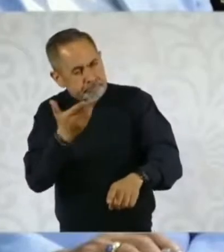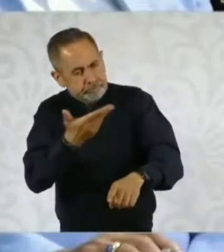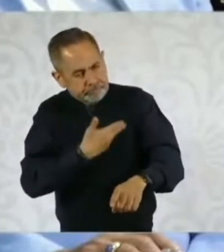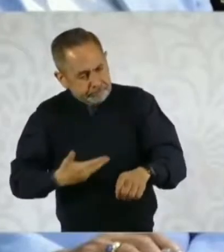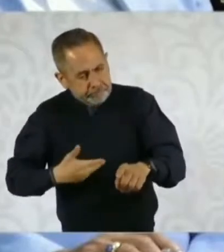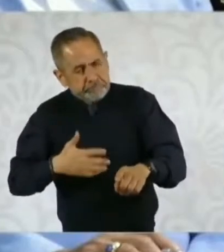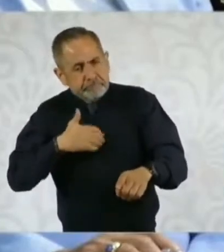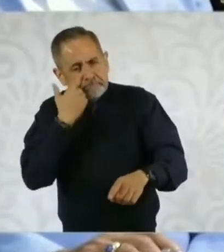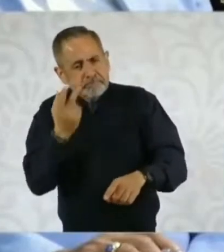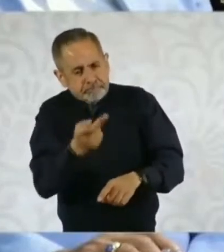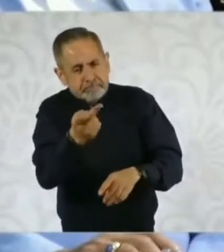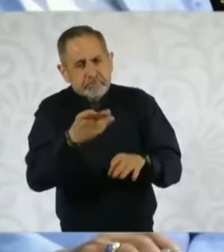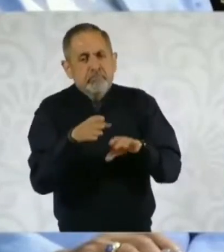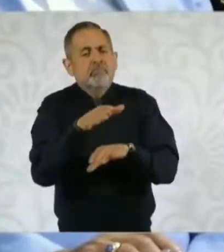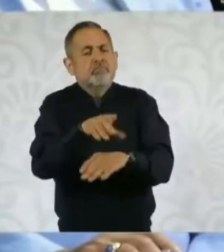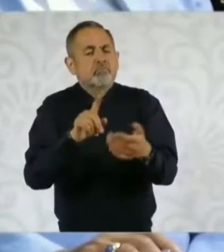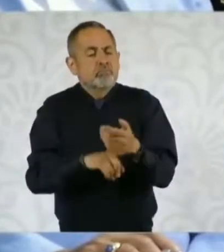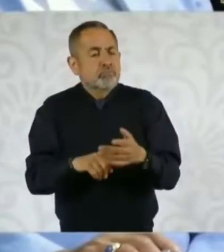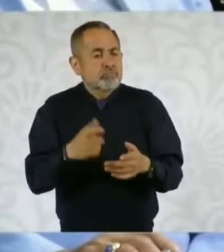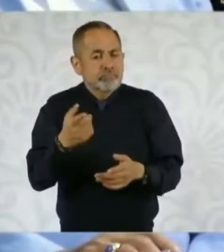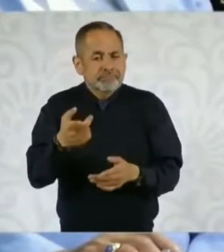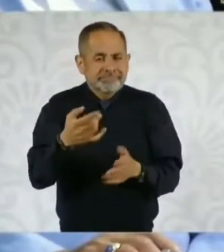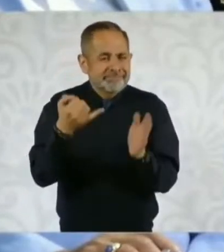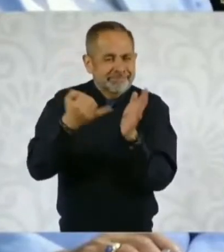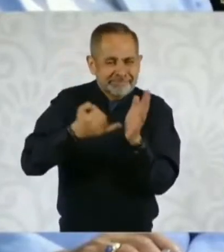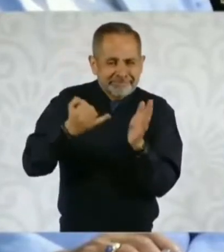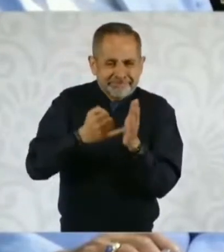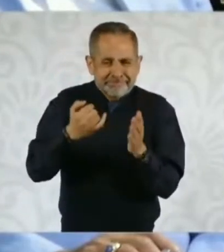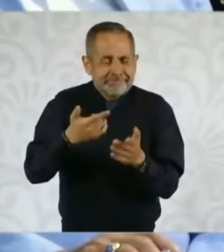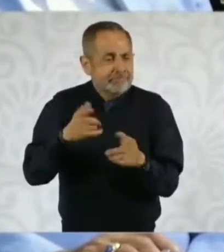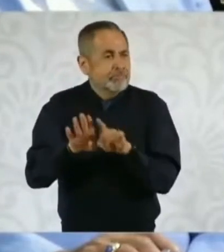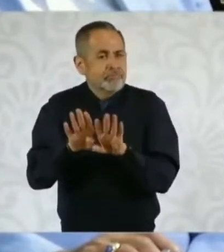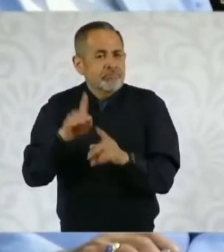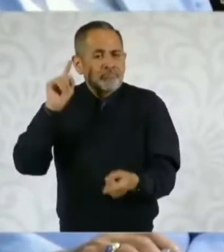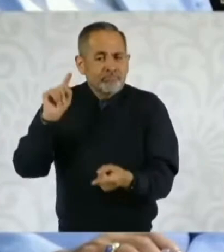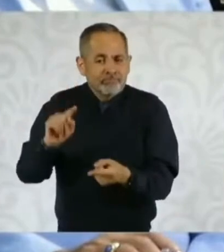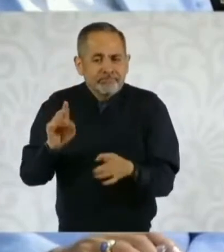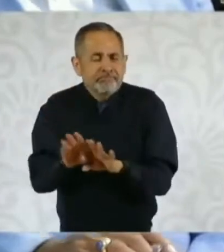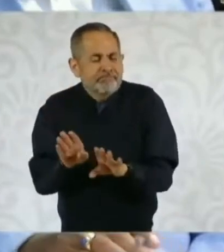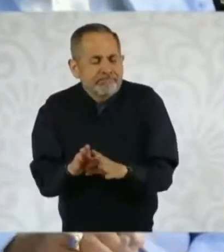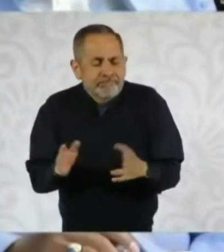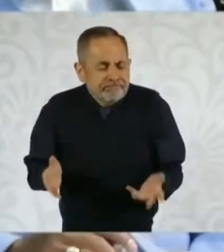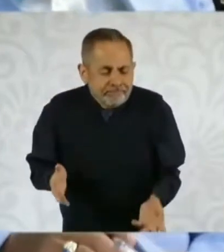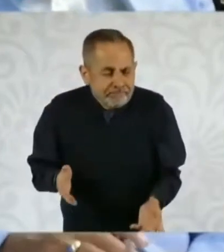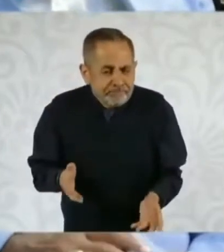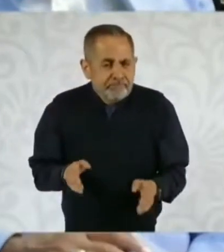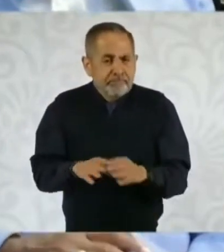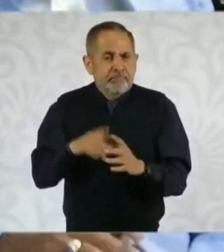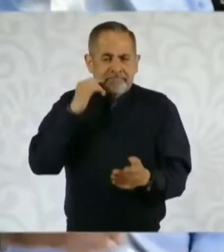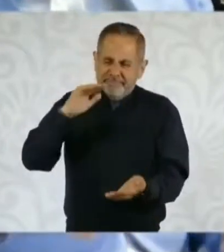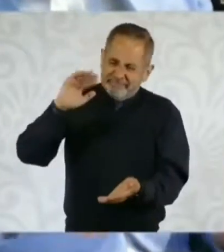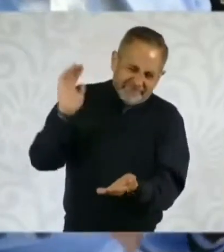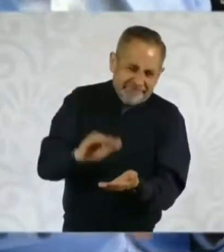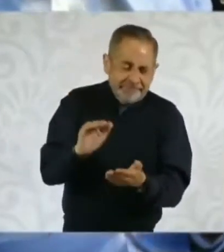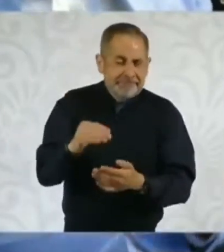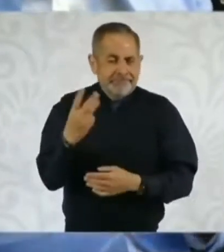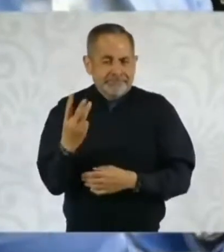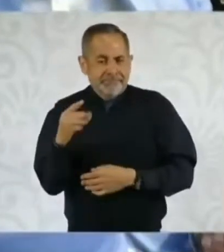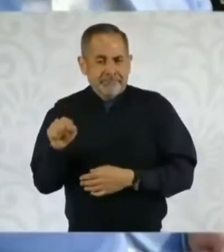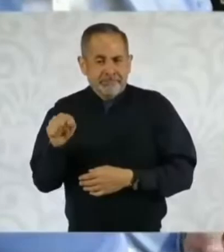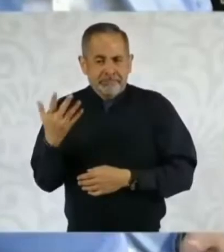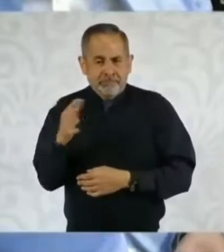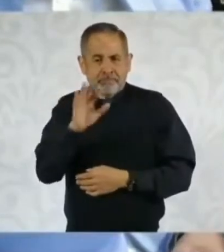del déficit fiscal, que está la propuesta, la intención de su gobierno bajarlo a 3.5%,